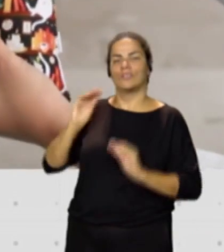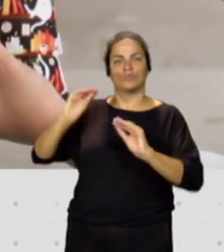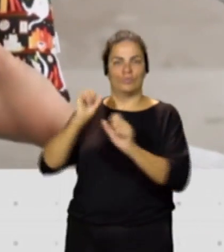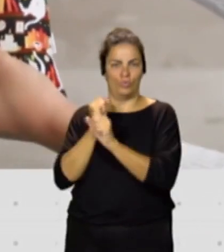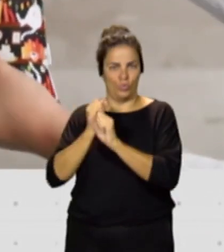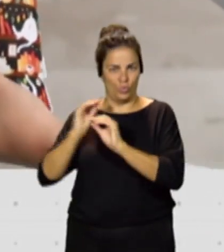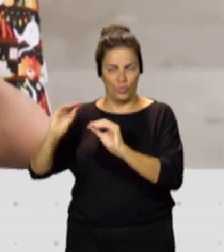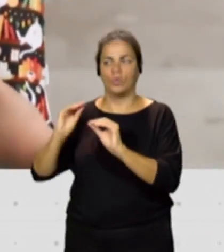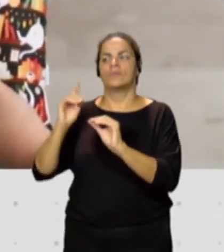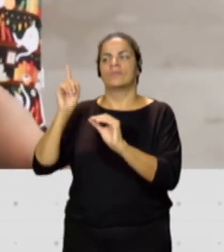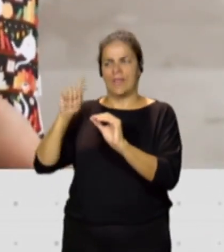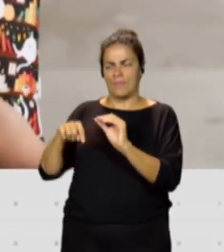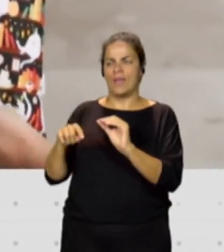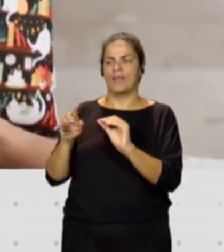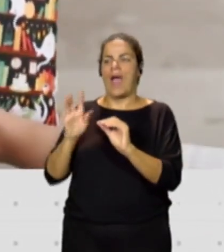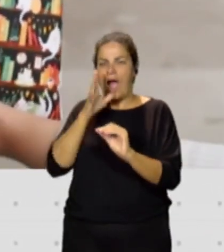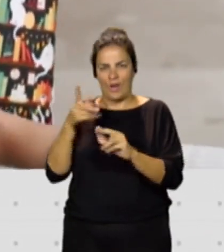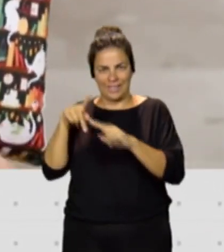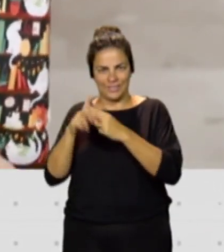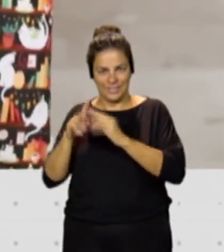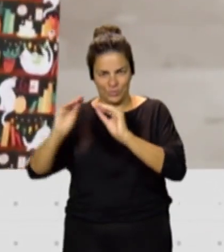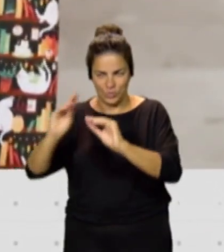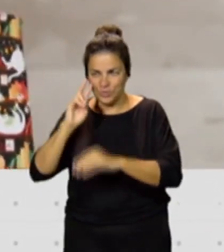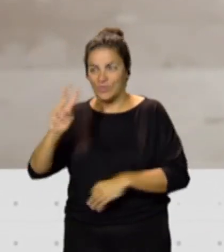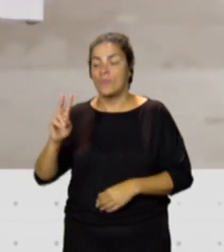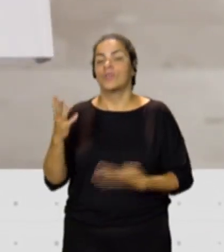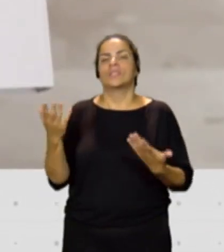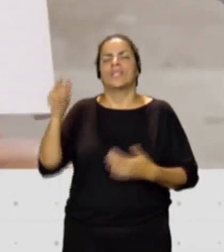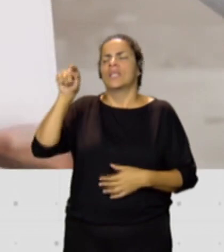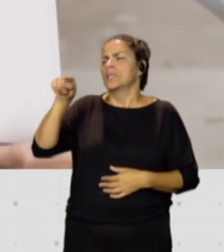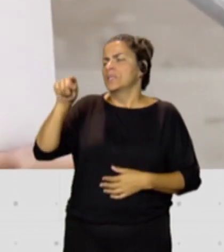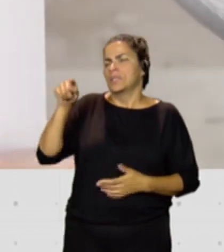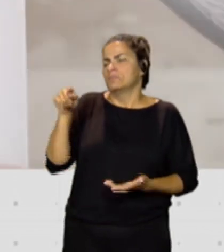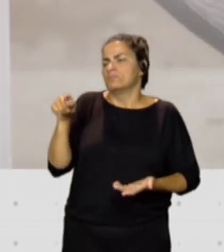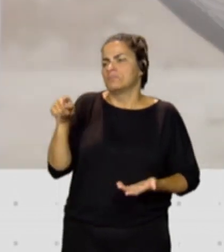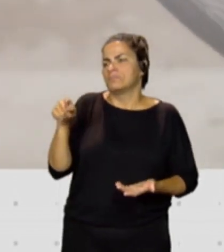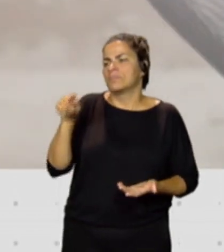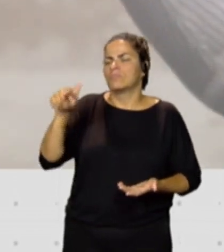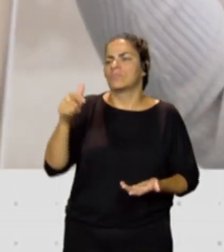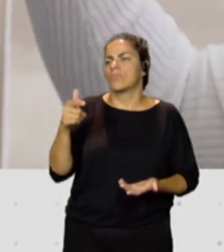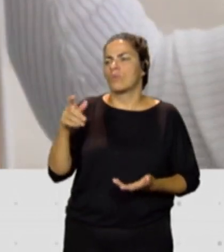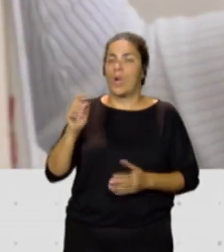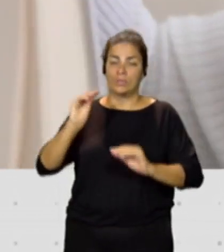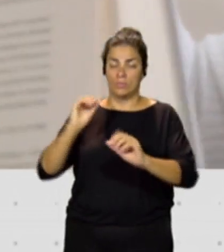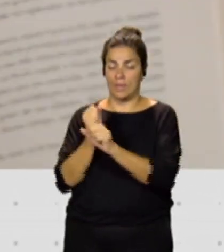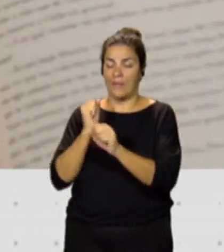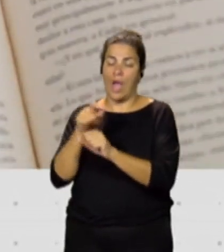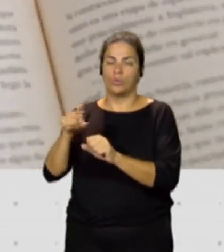trabajo, también veremos enseguida de tu taller. Y Laura, ¿qué dirías que es lo más complicado de este trabajo?